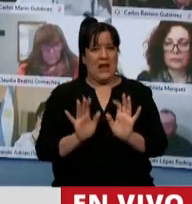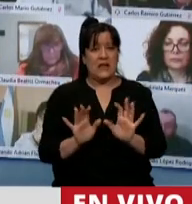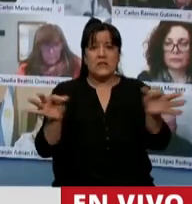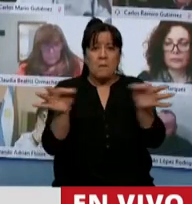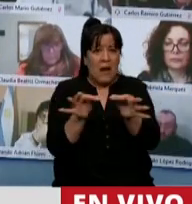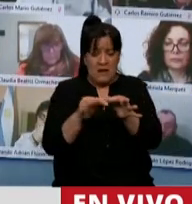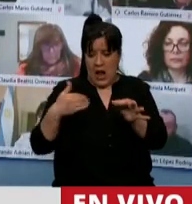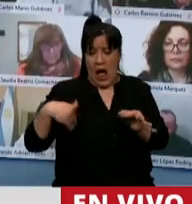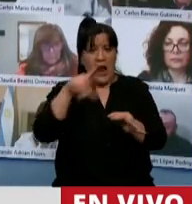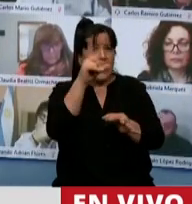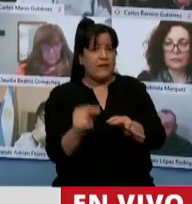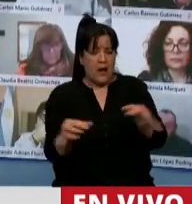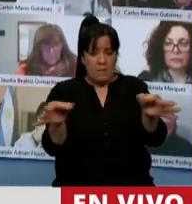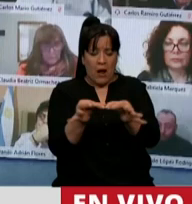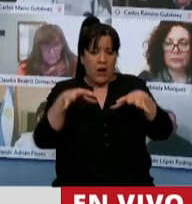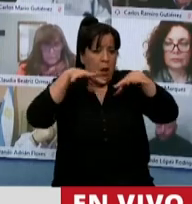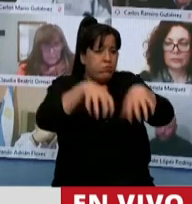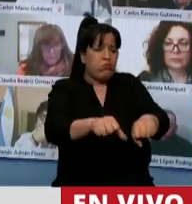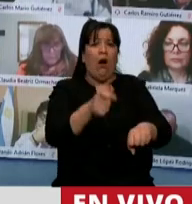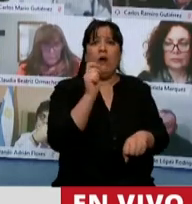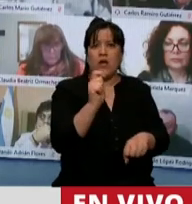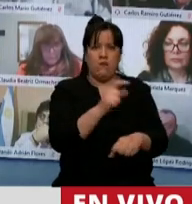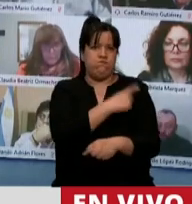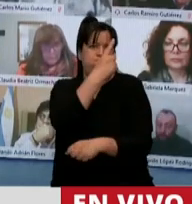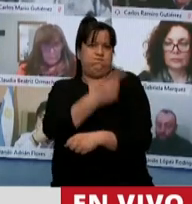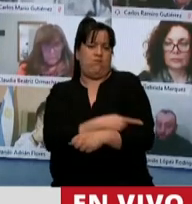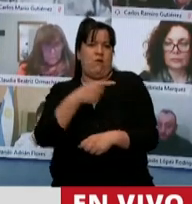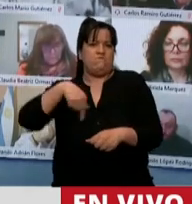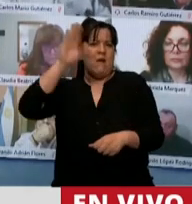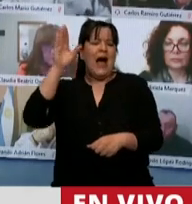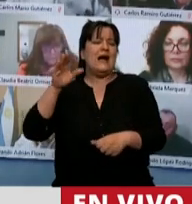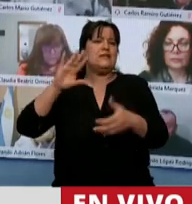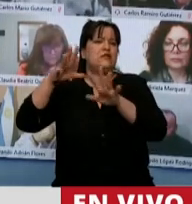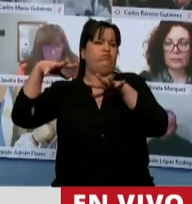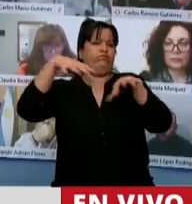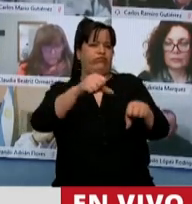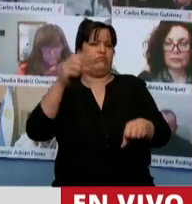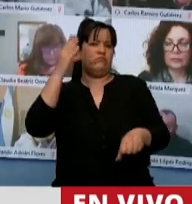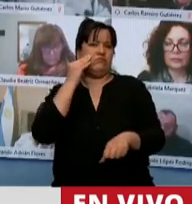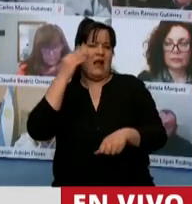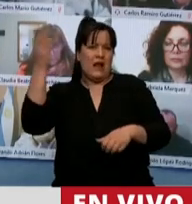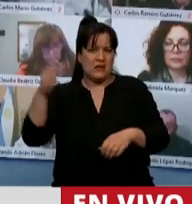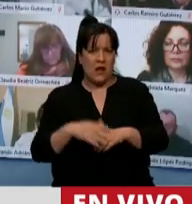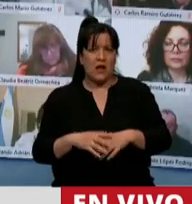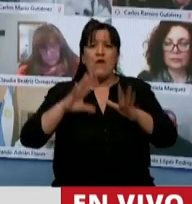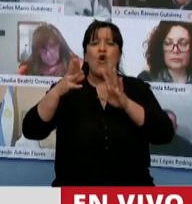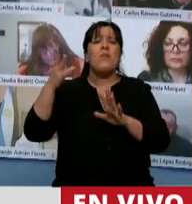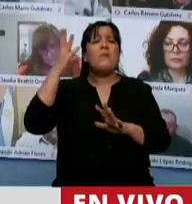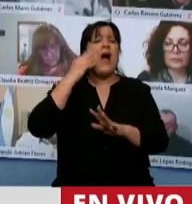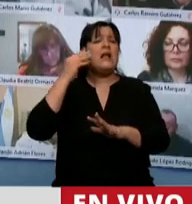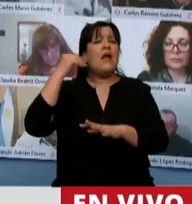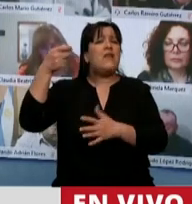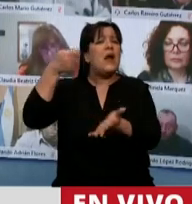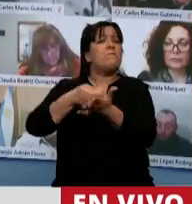nuestro territorio ocupado por una potencia colonialista. ¿Cómo financian los colonialistas británicos